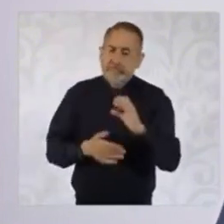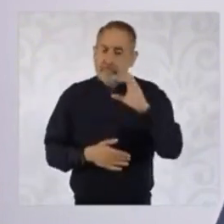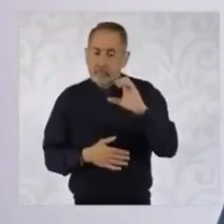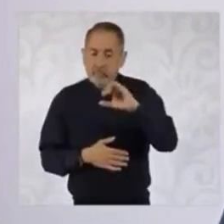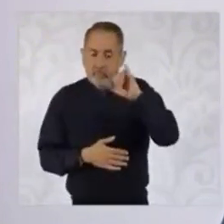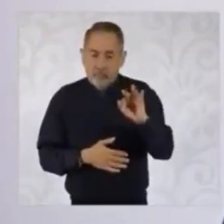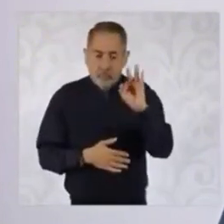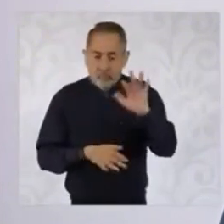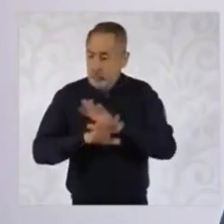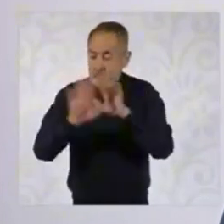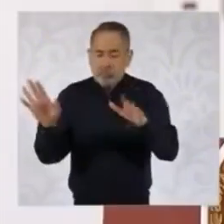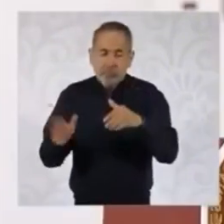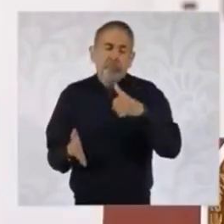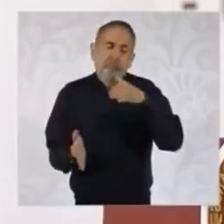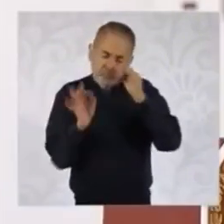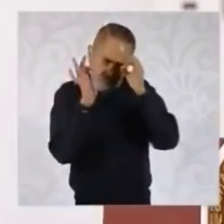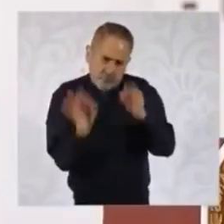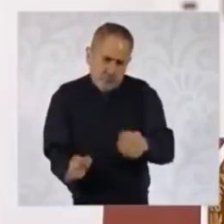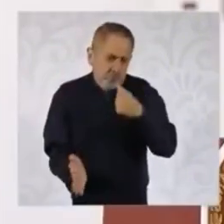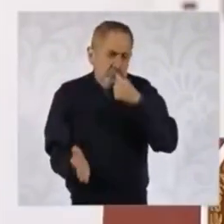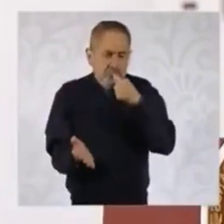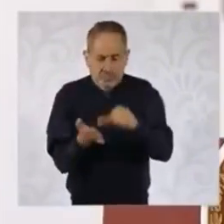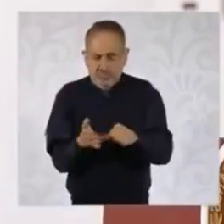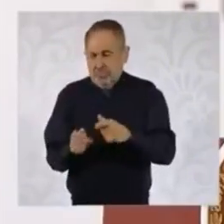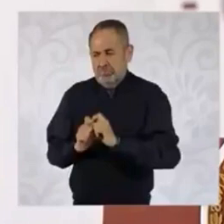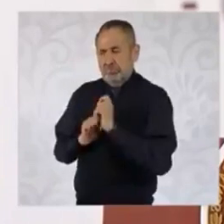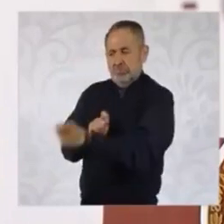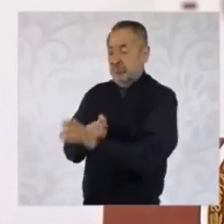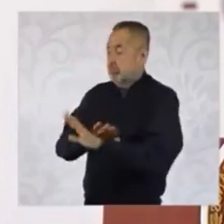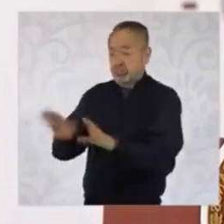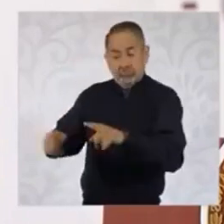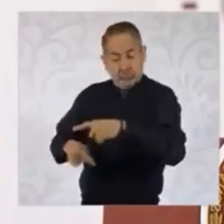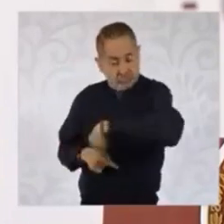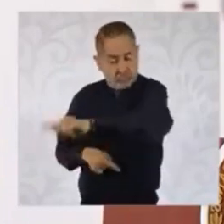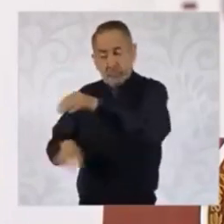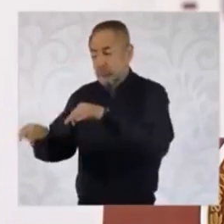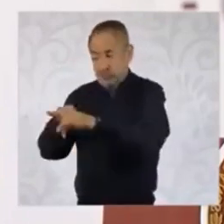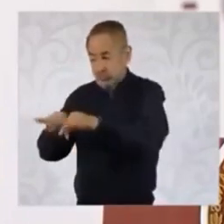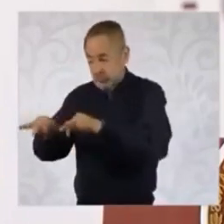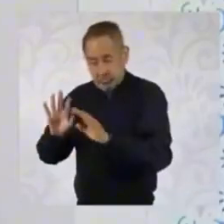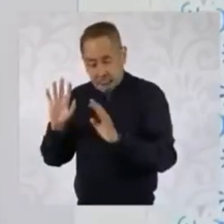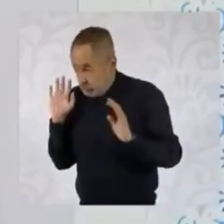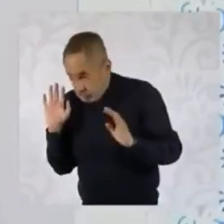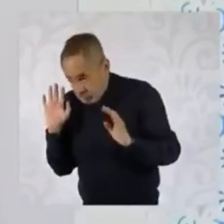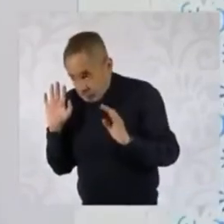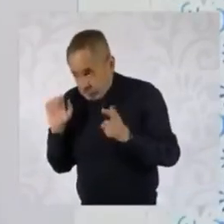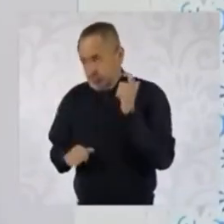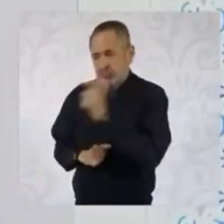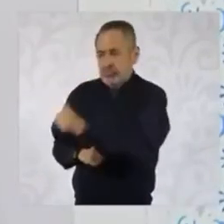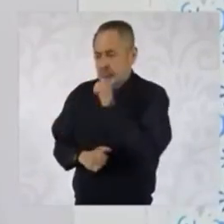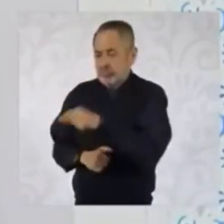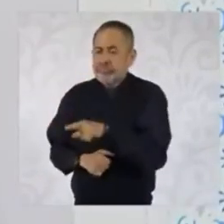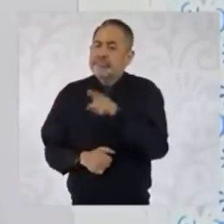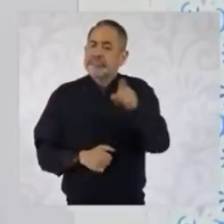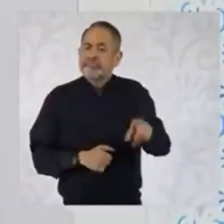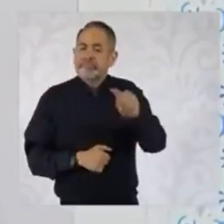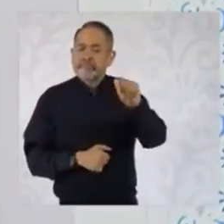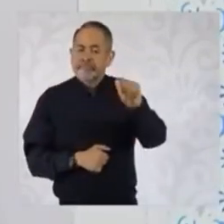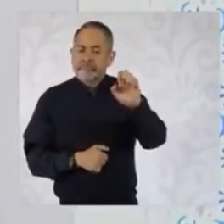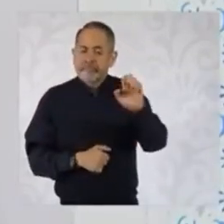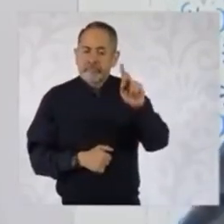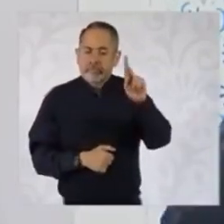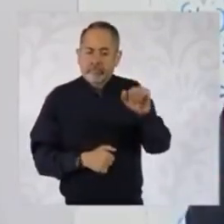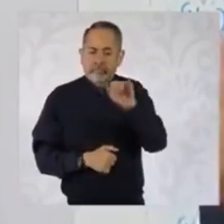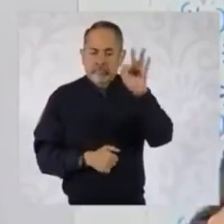creo, de manera correcta, dijo, bueno, ya hay que regresar a trabajar, ya el tribunal electoral dijo que procede la